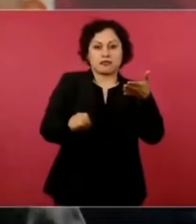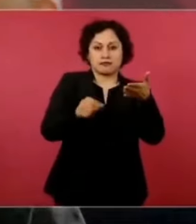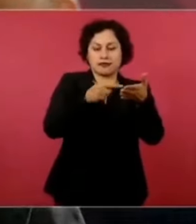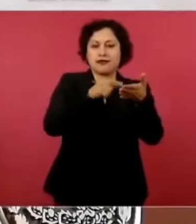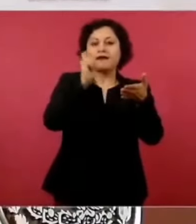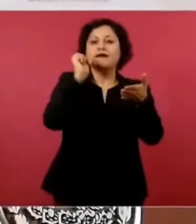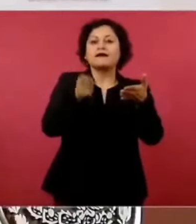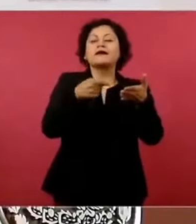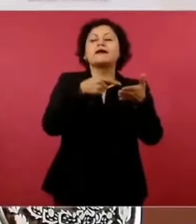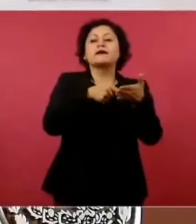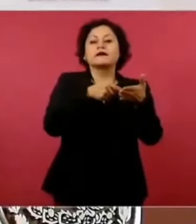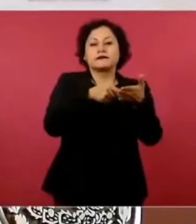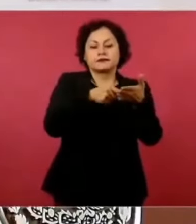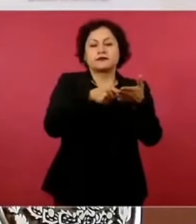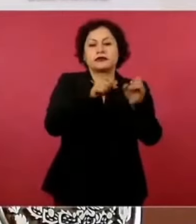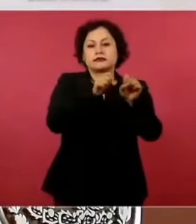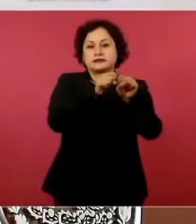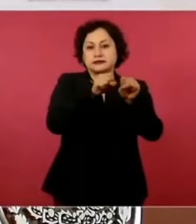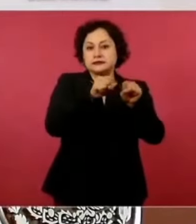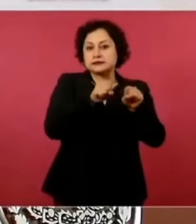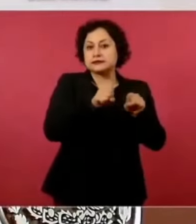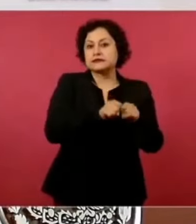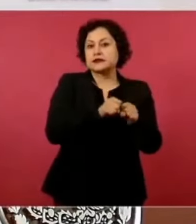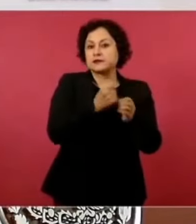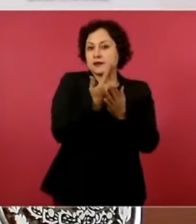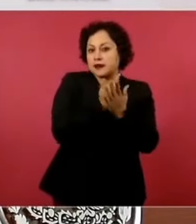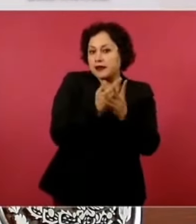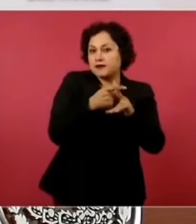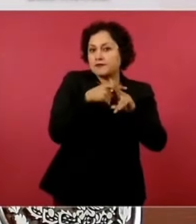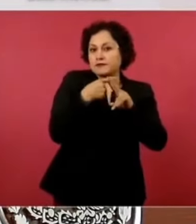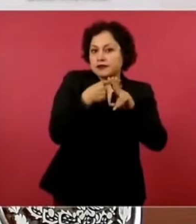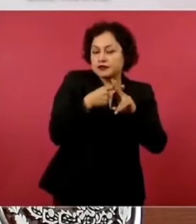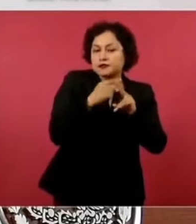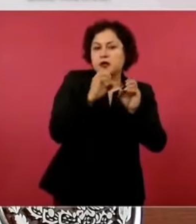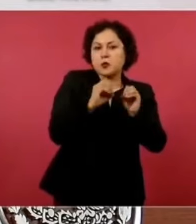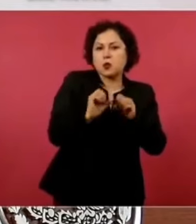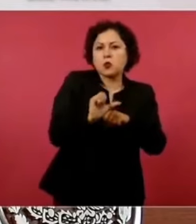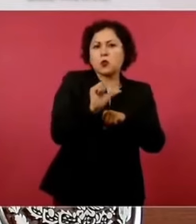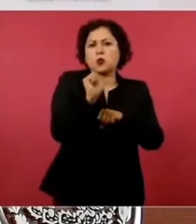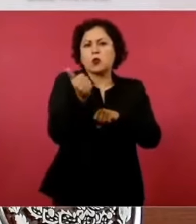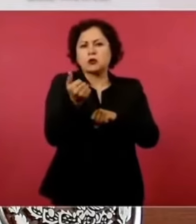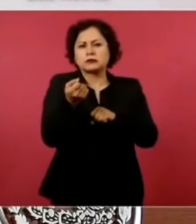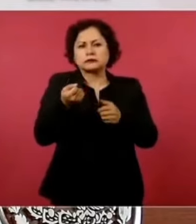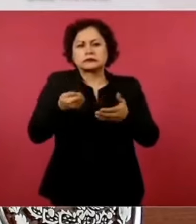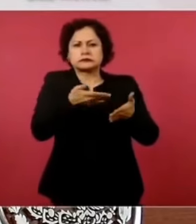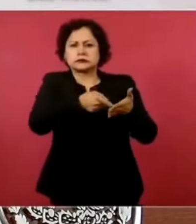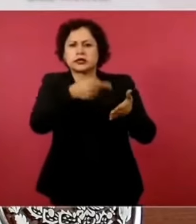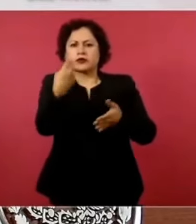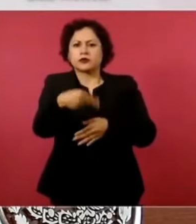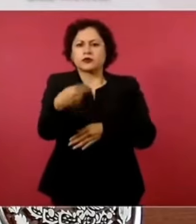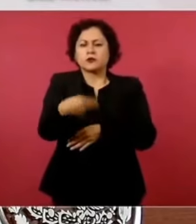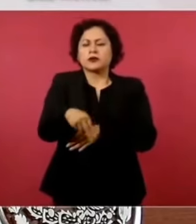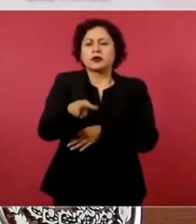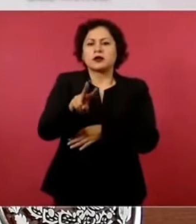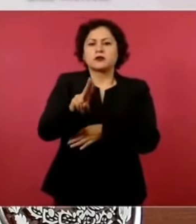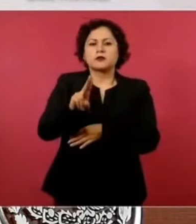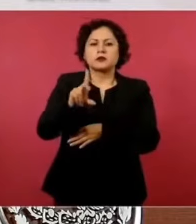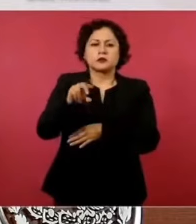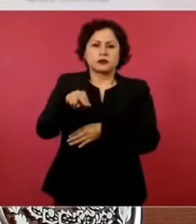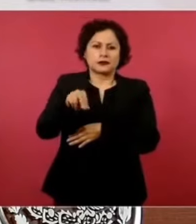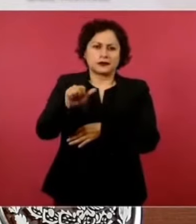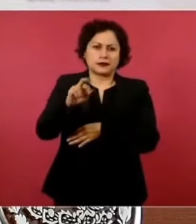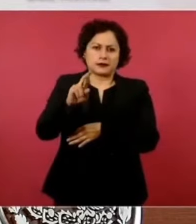las actividades denominadas vulnerables, que son lugares donde con mayor facilidad se puede